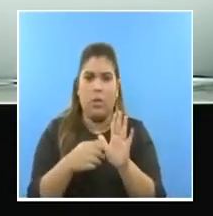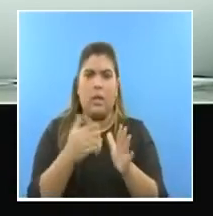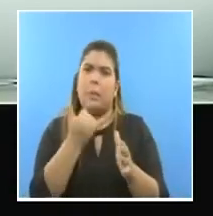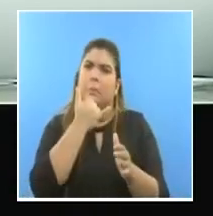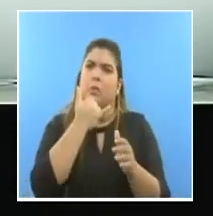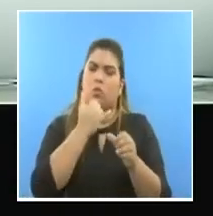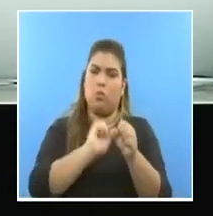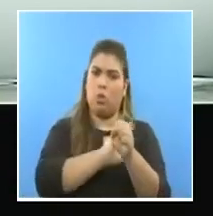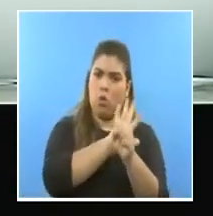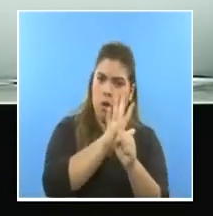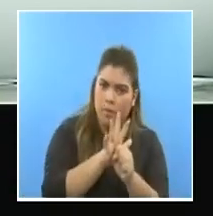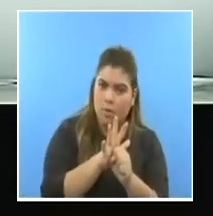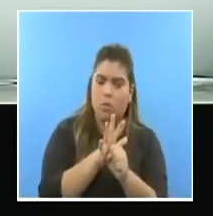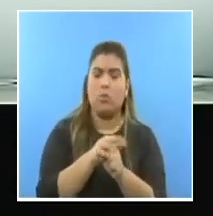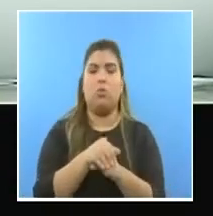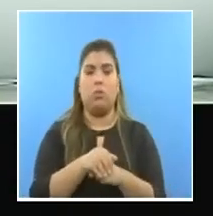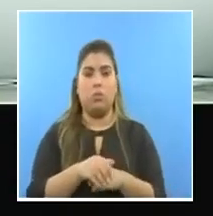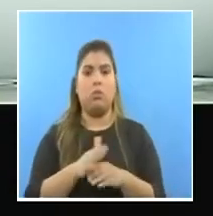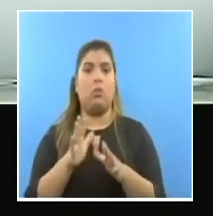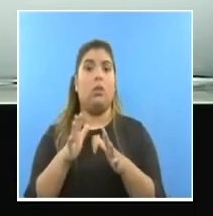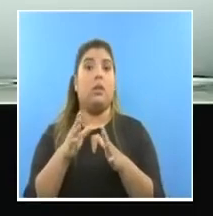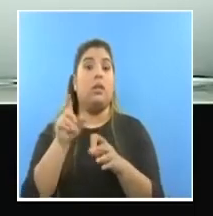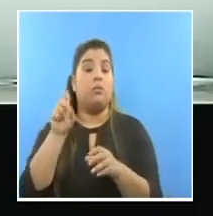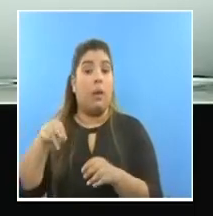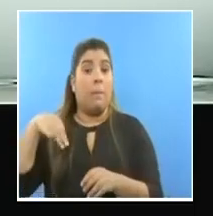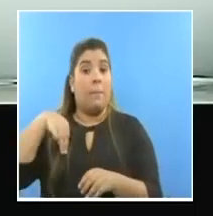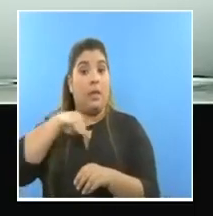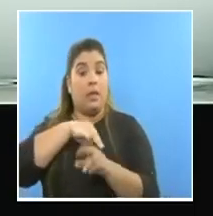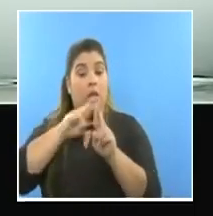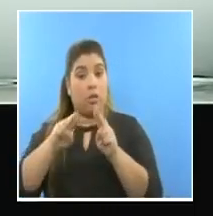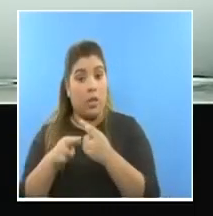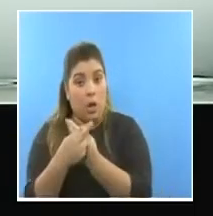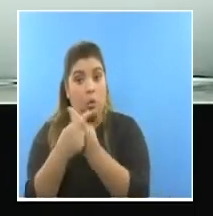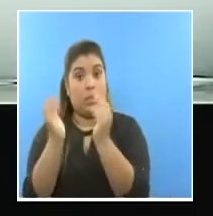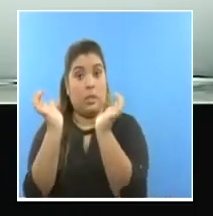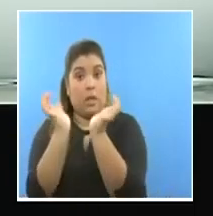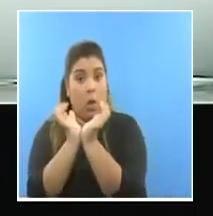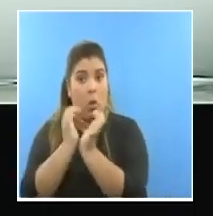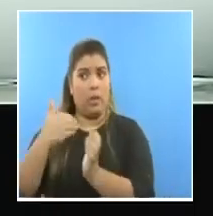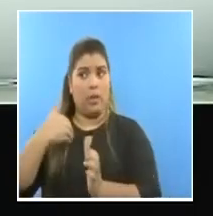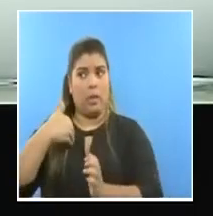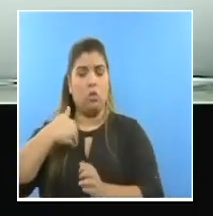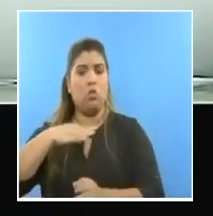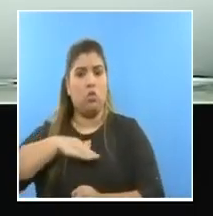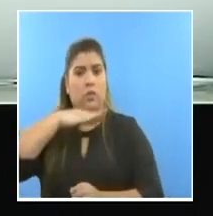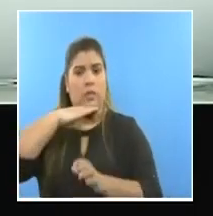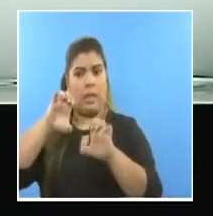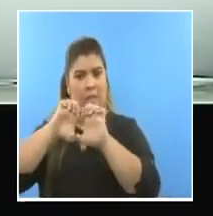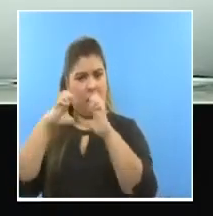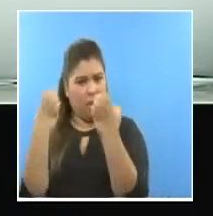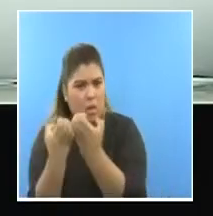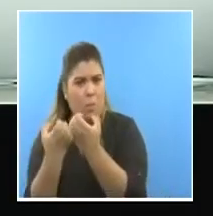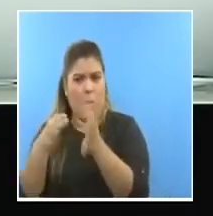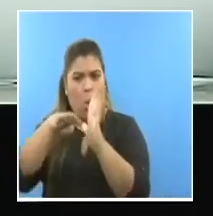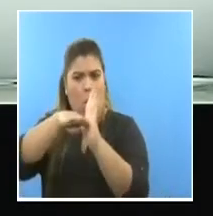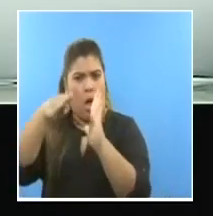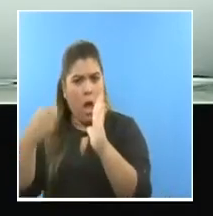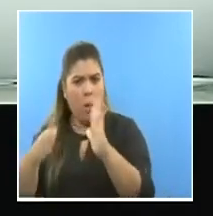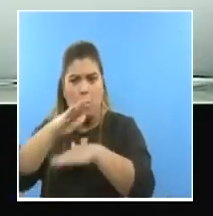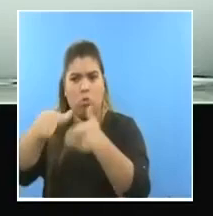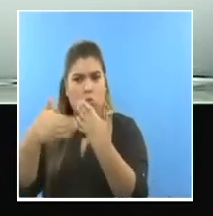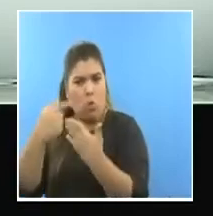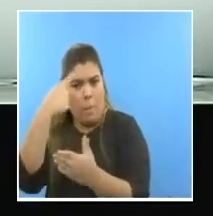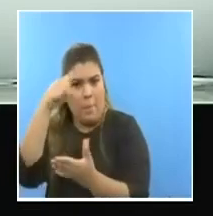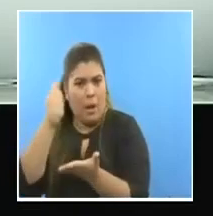pandemia y la capacidad instalada del sistema de atención hospitalaria, así también como el seguimiento